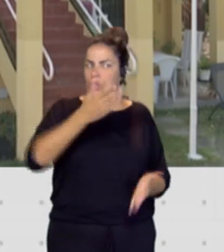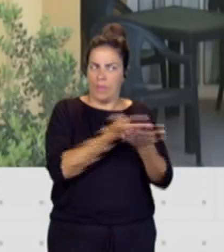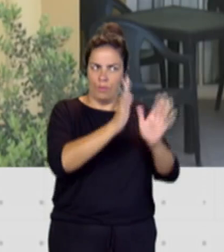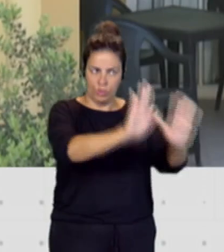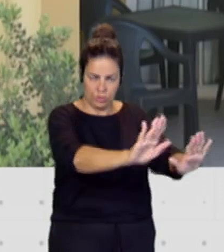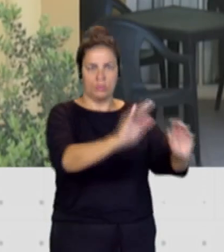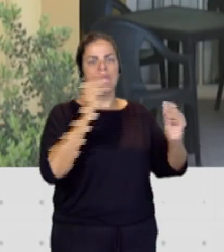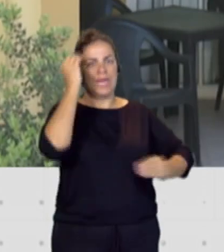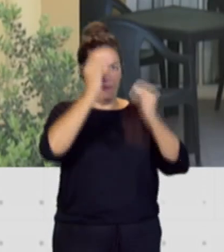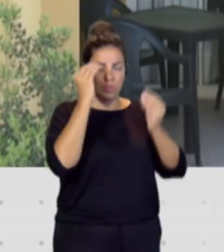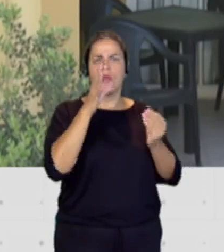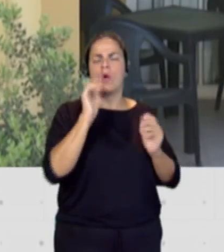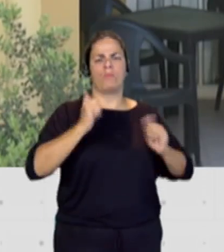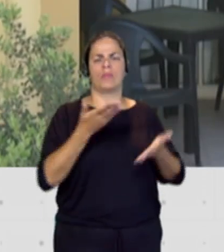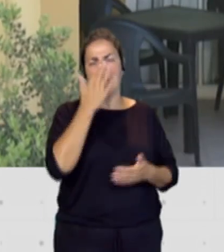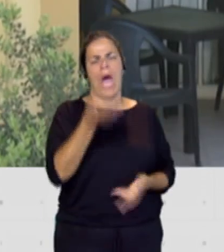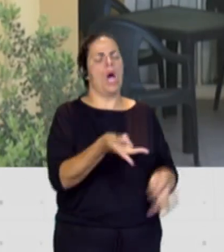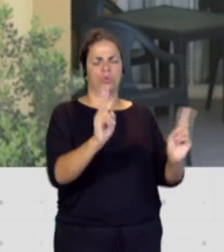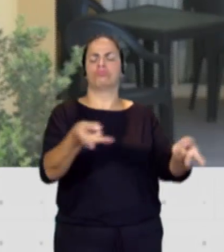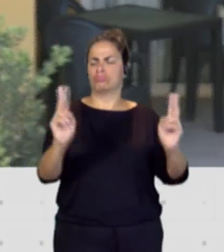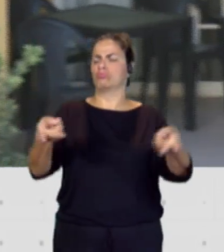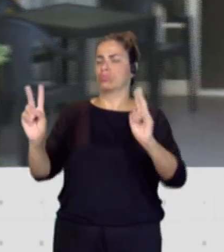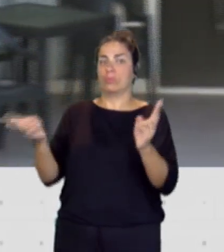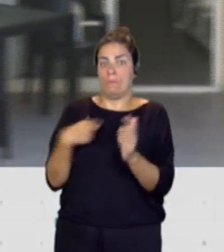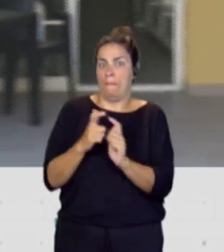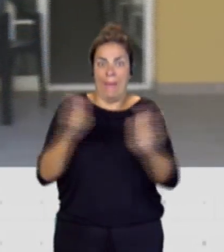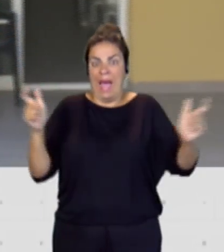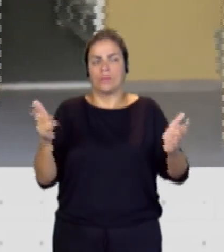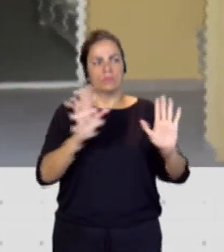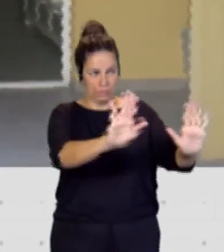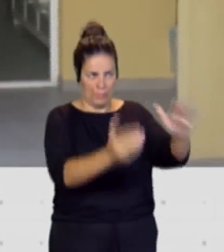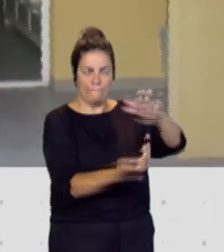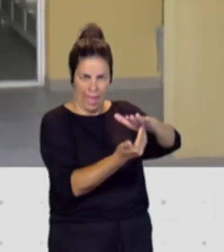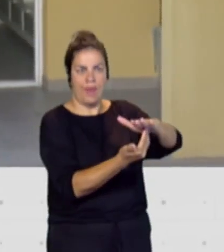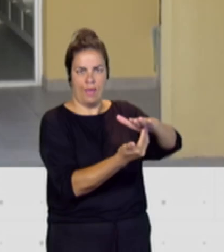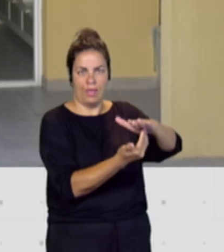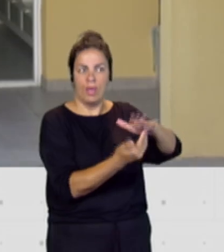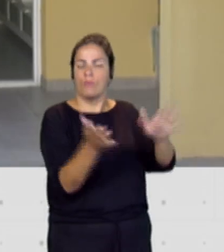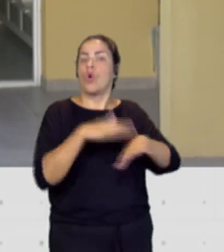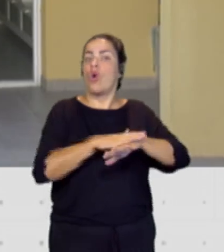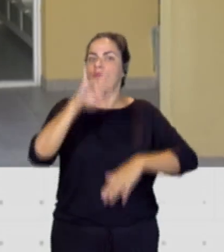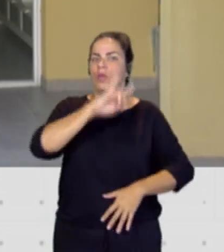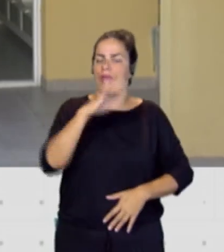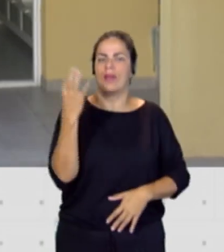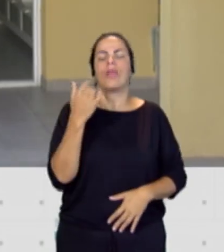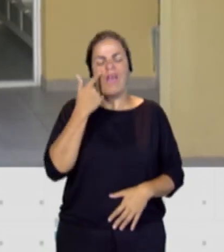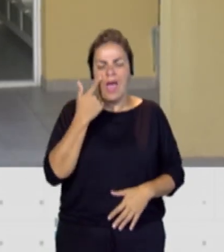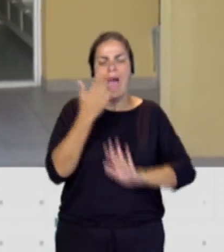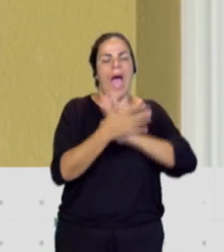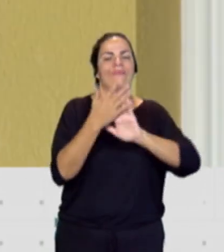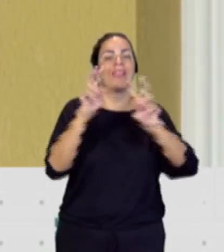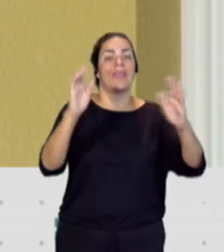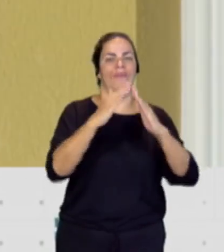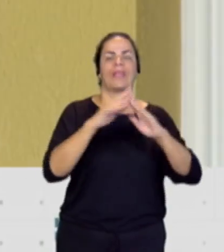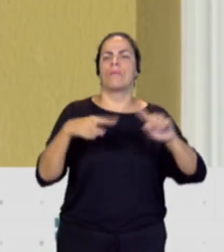autorizaciones que insisto se han disparado y lo que tiene que hacer el gobierno de Canarias es hablar de vivienda y recortar menos